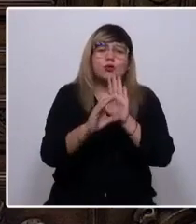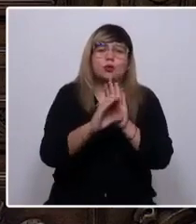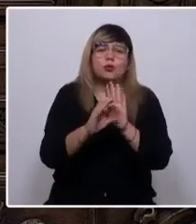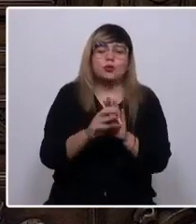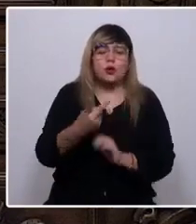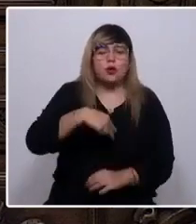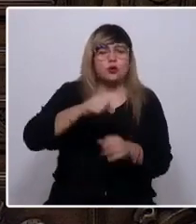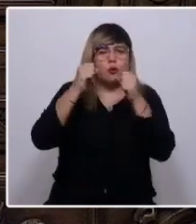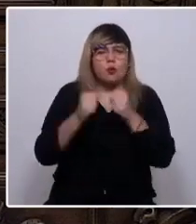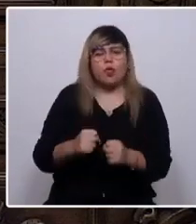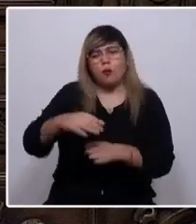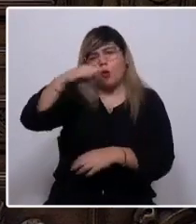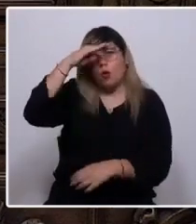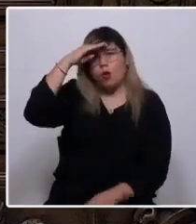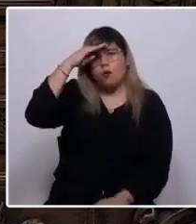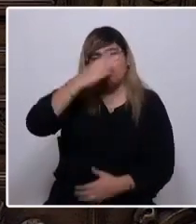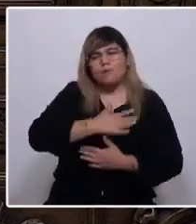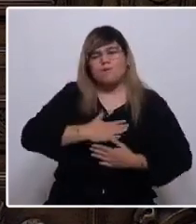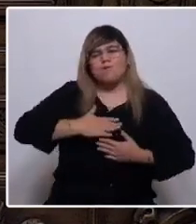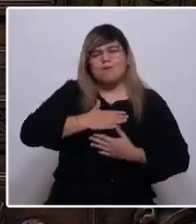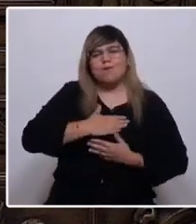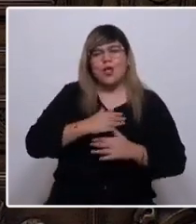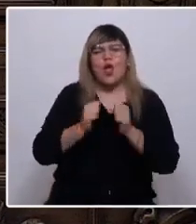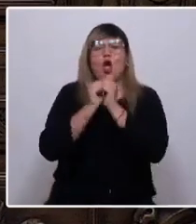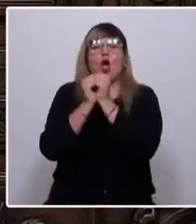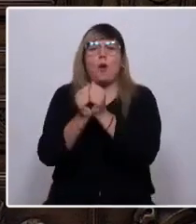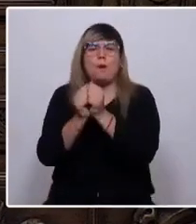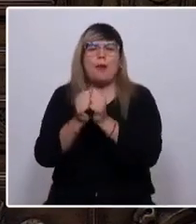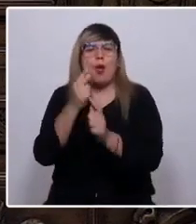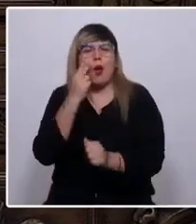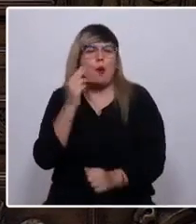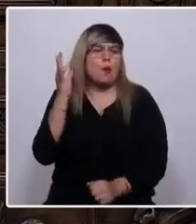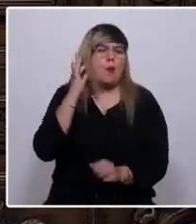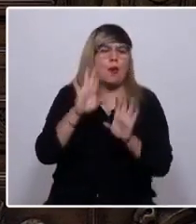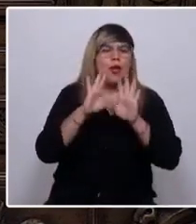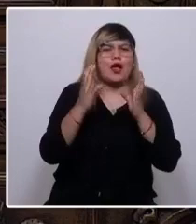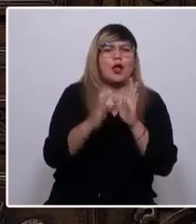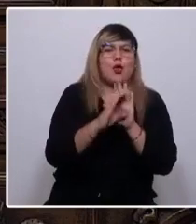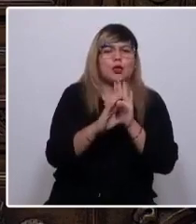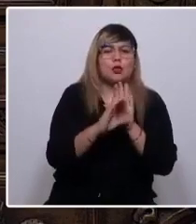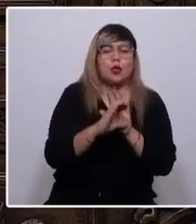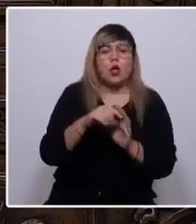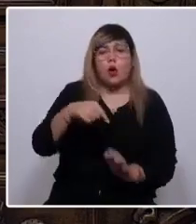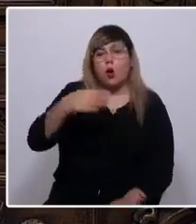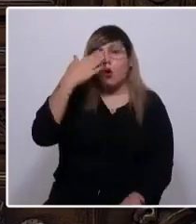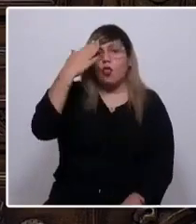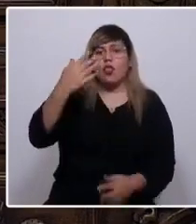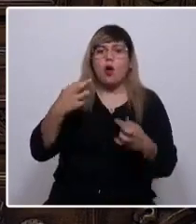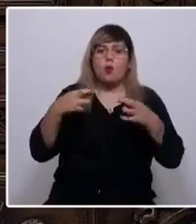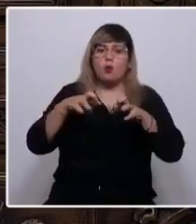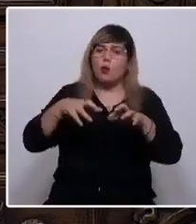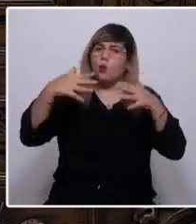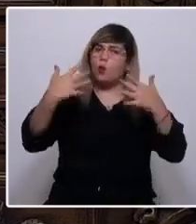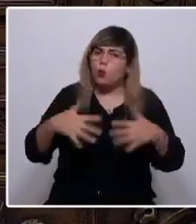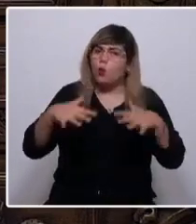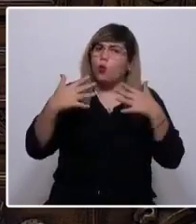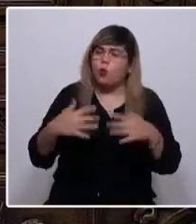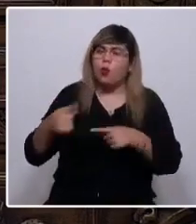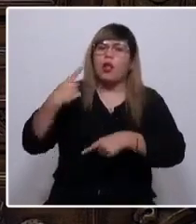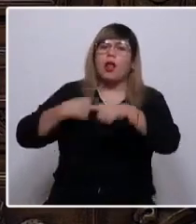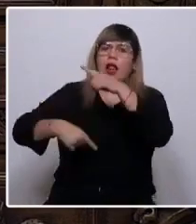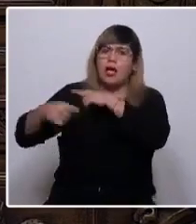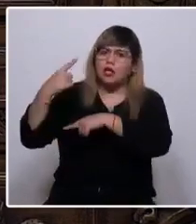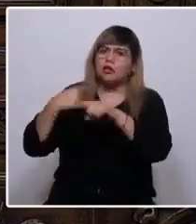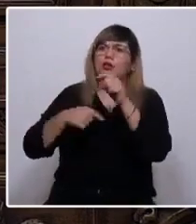podamos confiar. Compañeras y compañeros constituyentes, hoy tenemos la oportunidad de elegir la historia que queremos